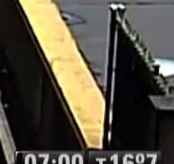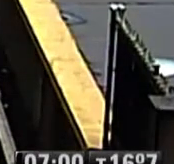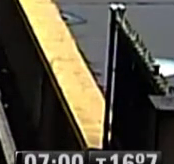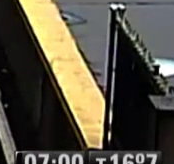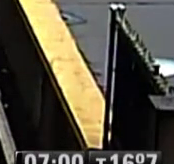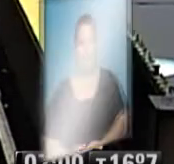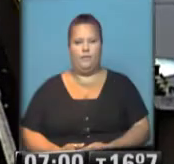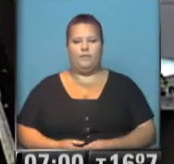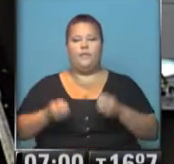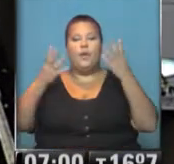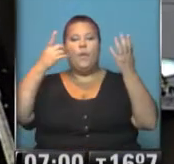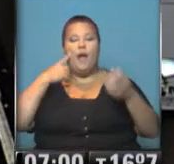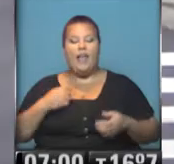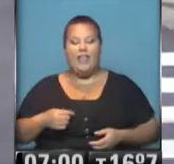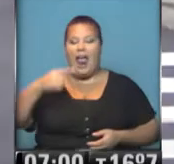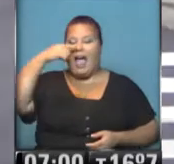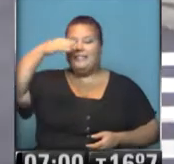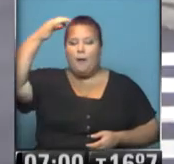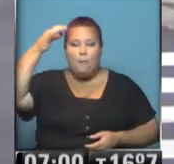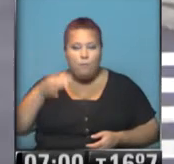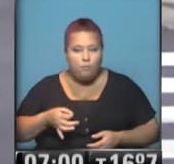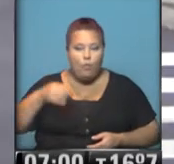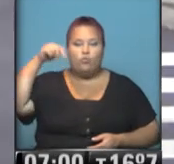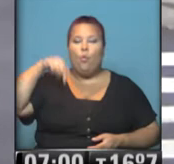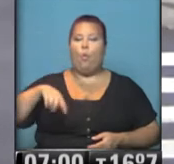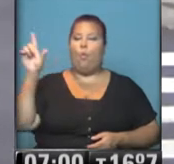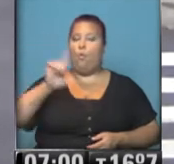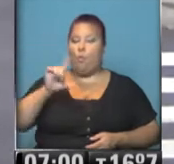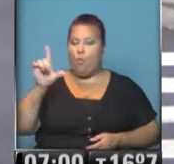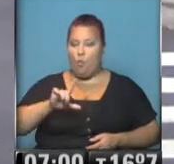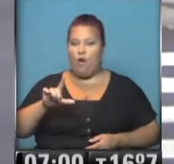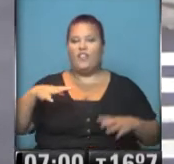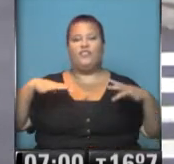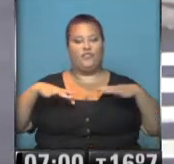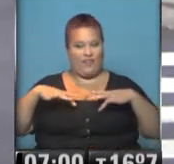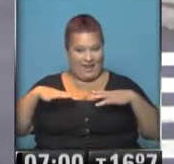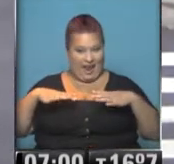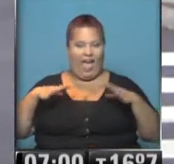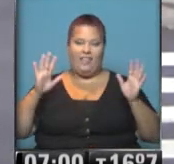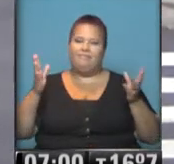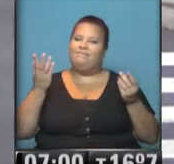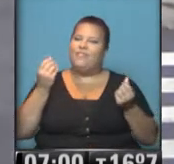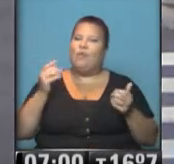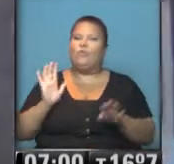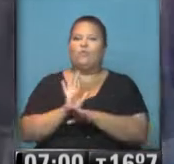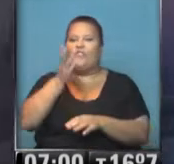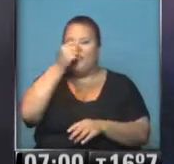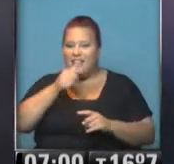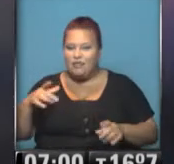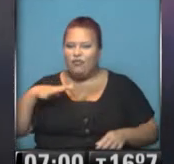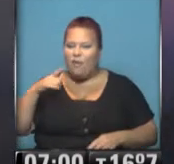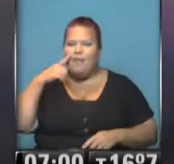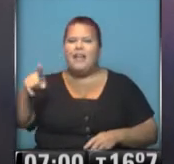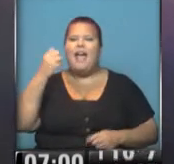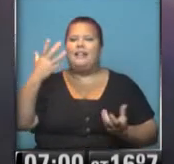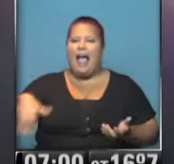Muy pero muy buenos días, siete en punto de este lunes es feriado, o sea que tiene sabor todavía a fin de semana. Fíjense cómo están